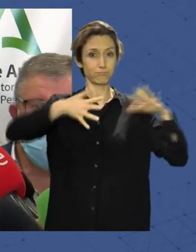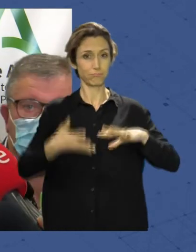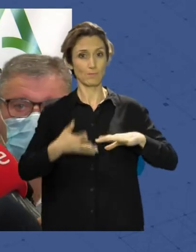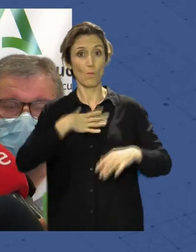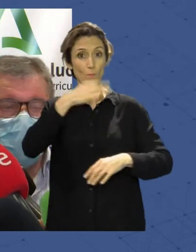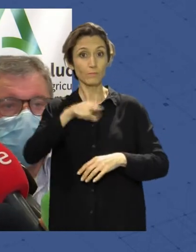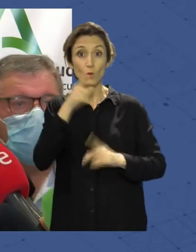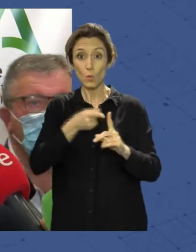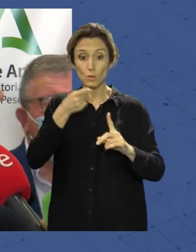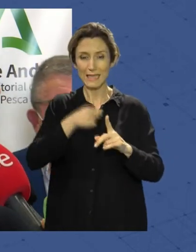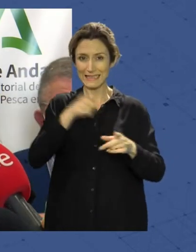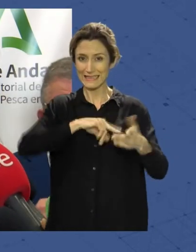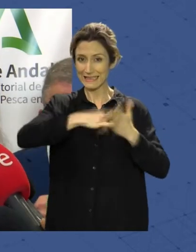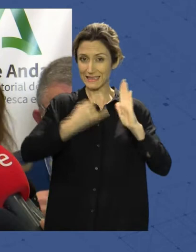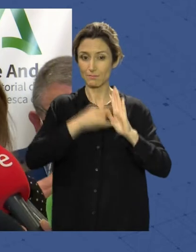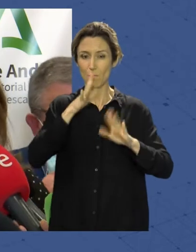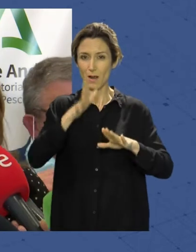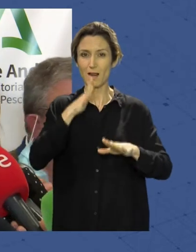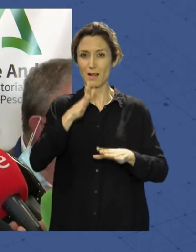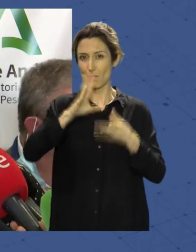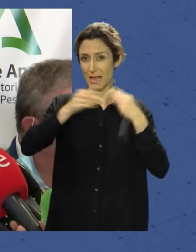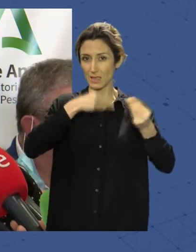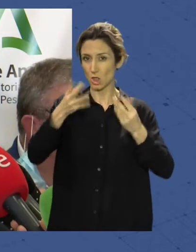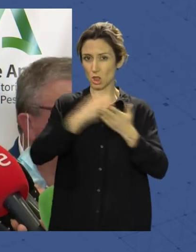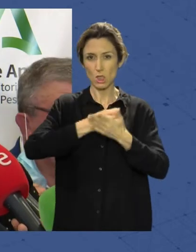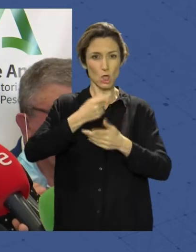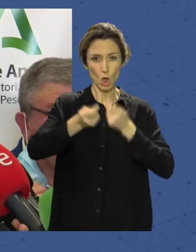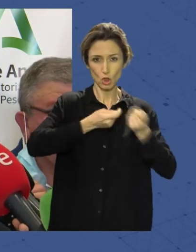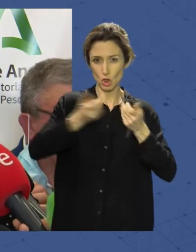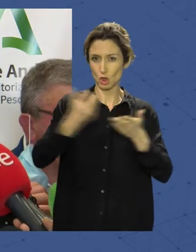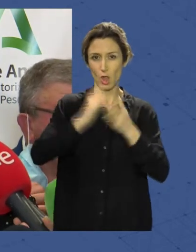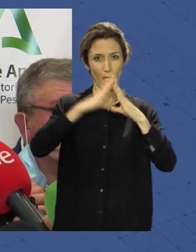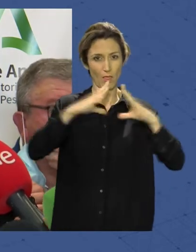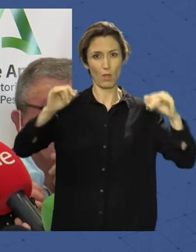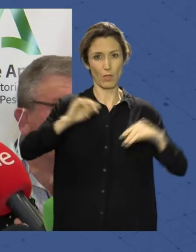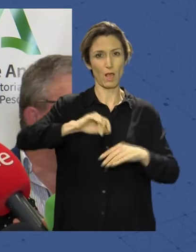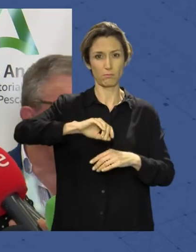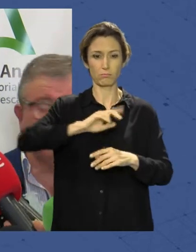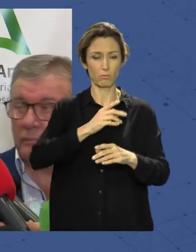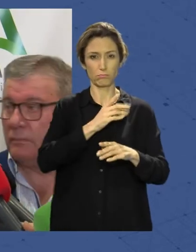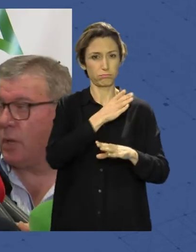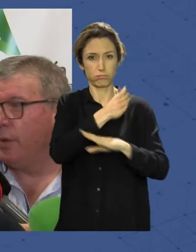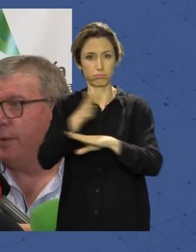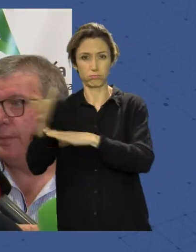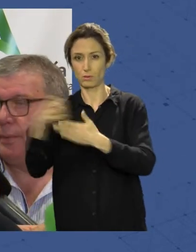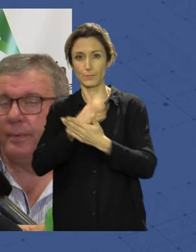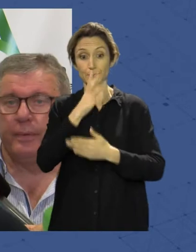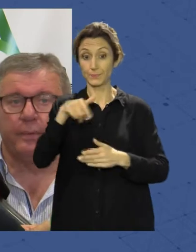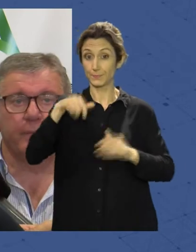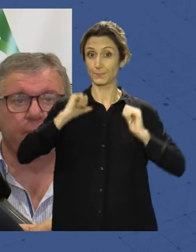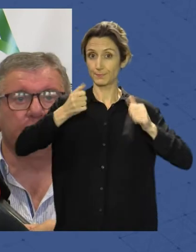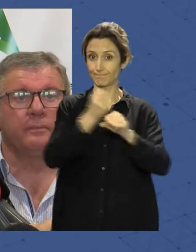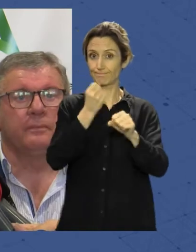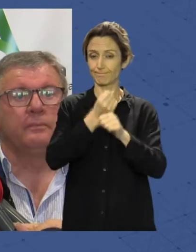este sistema de trazabilidad para toda Andalucía. En este momento yo creo que es un momento que lo hemos trabajado muy bien, se ha empezado por el compromiso